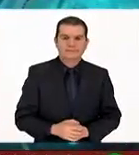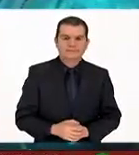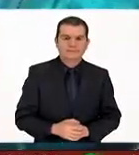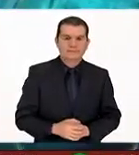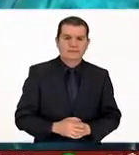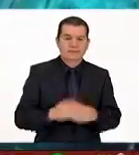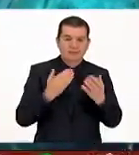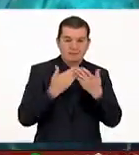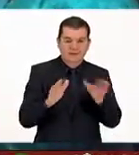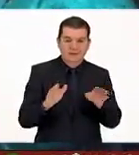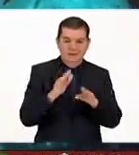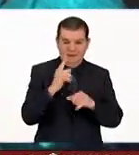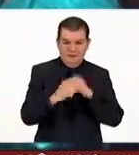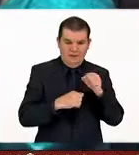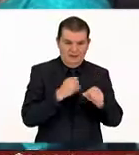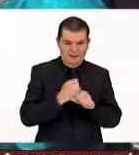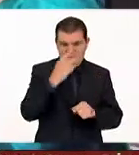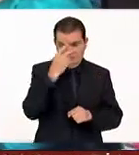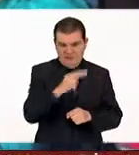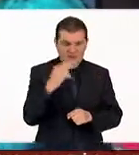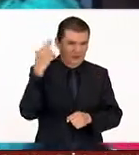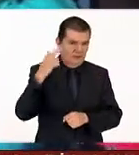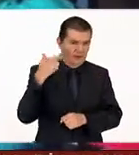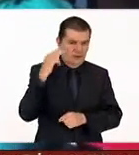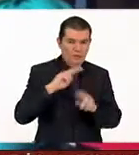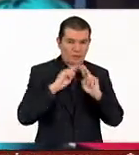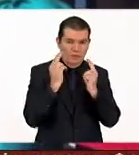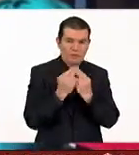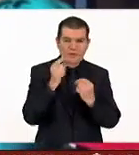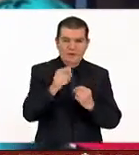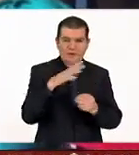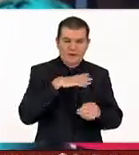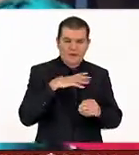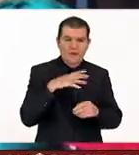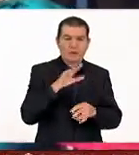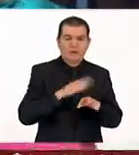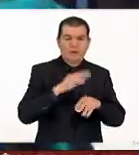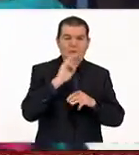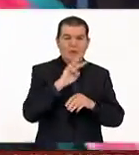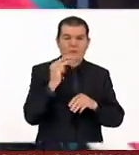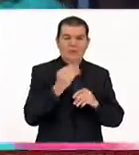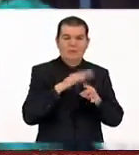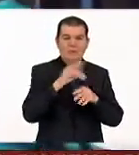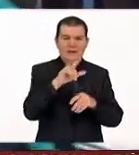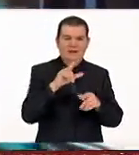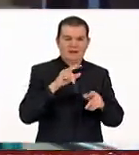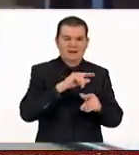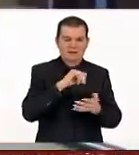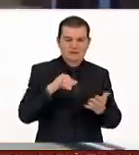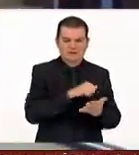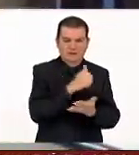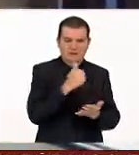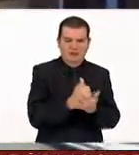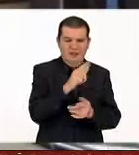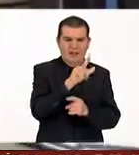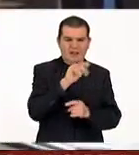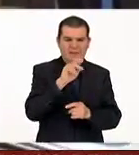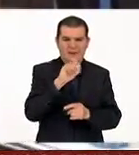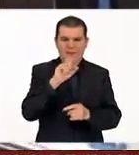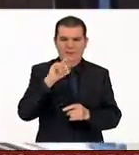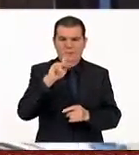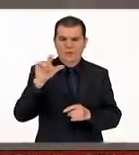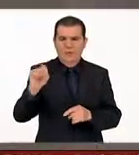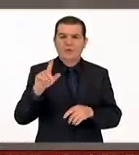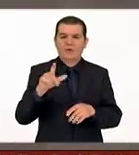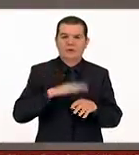El evento estelar del Año de México en el Reino Unido se presenta en el World Museum de la ciudad de Liverpool, organizado por el Consejo